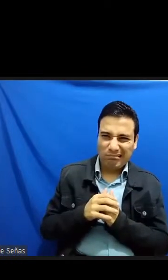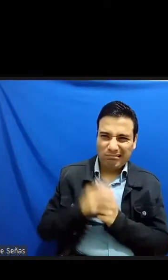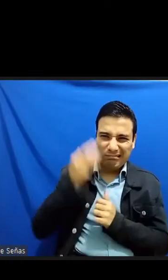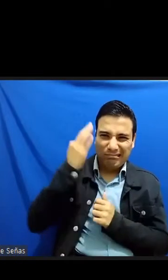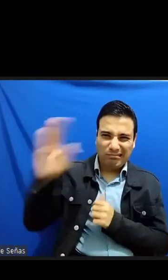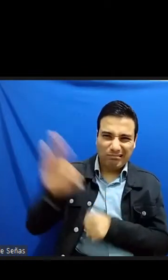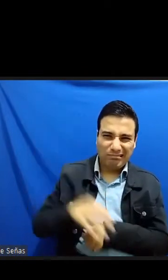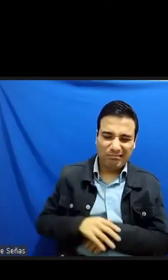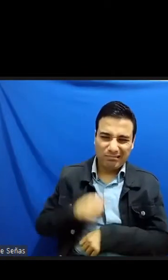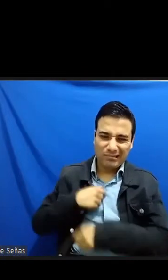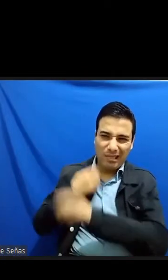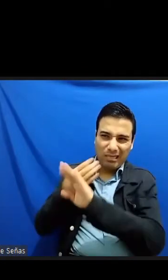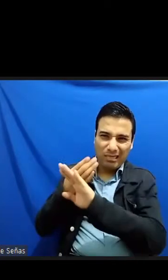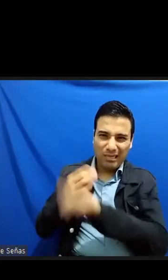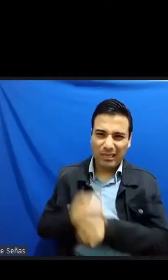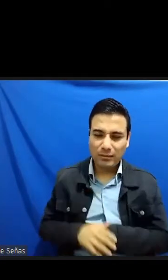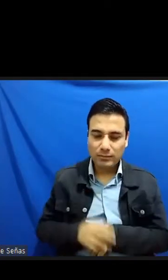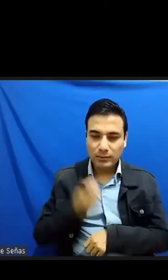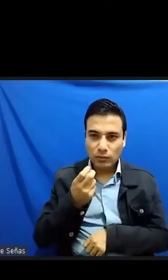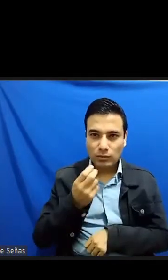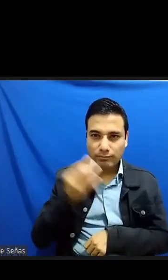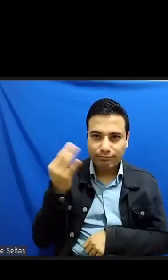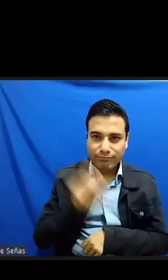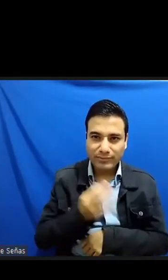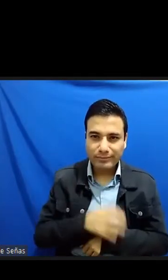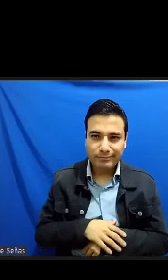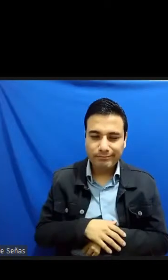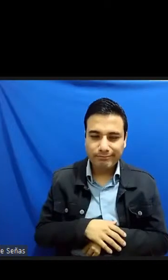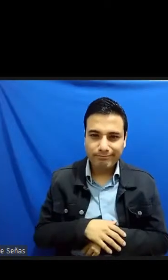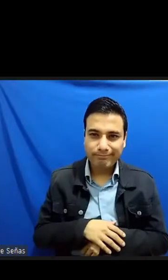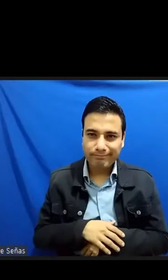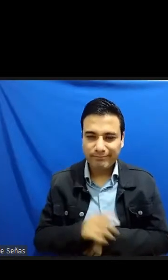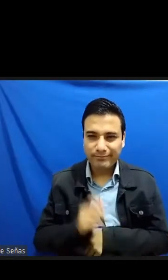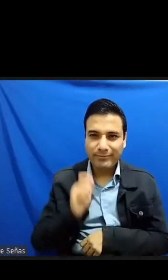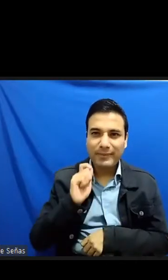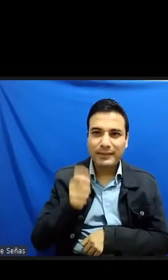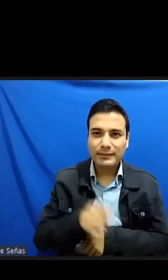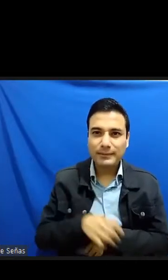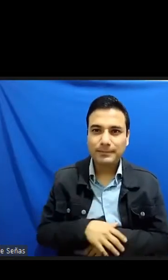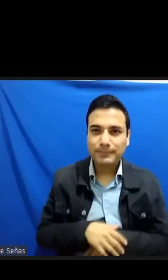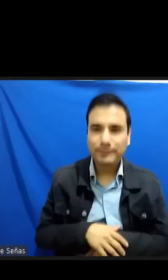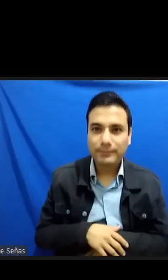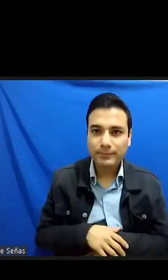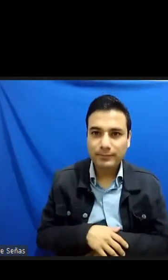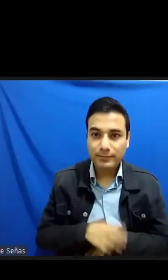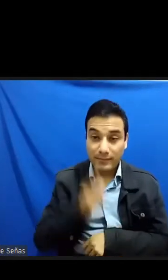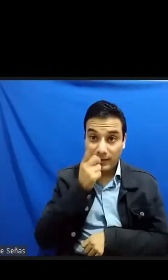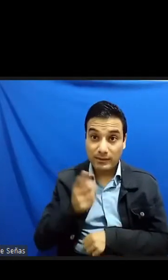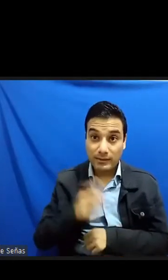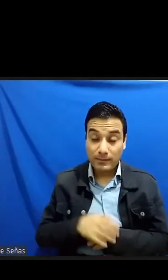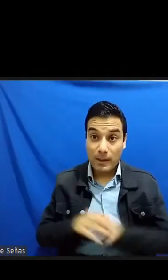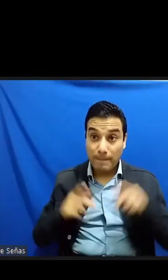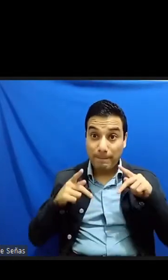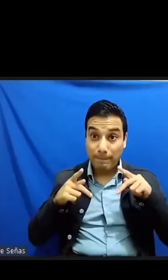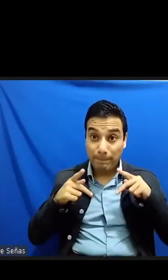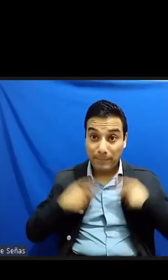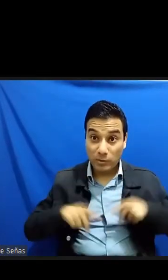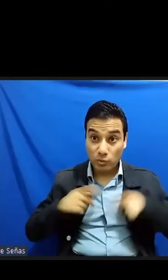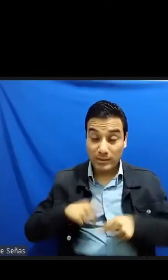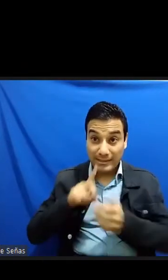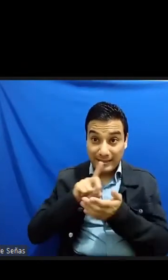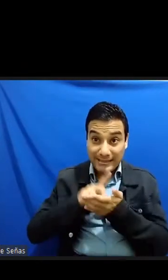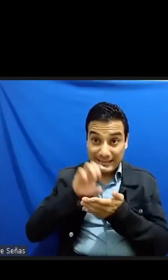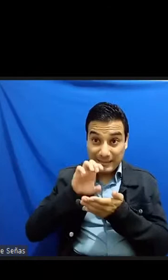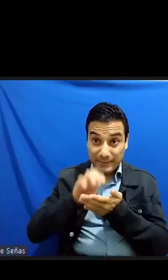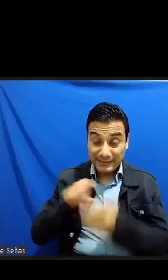cumplirse el vaticinio de Akutagawa con relación al que el minusválido despierta un odio inconmensurable